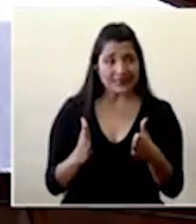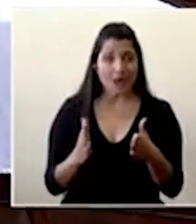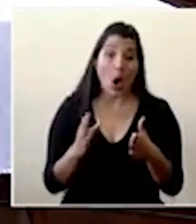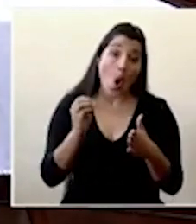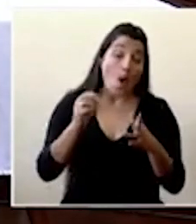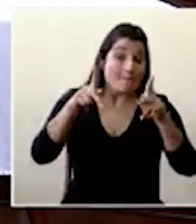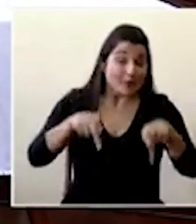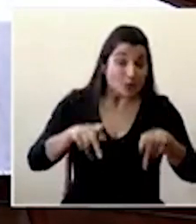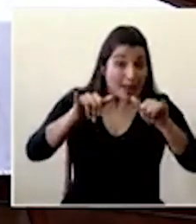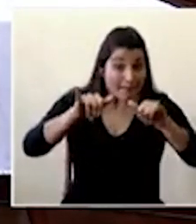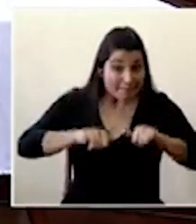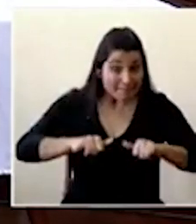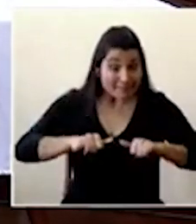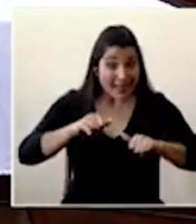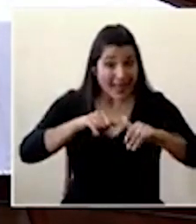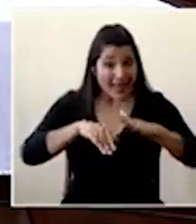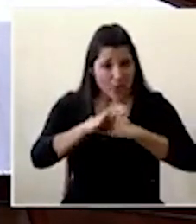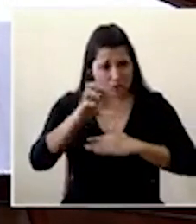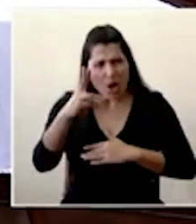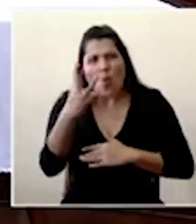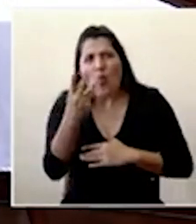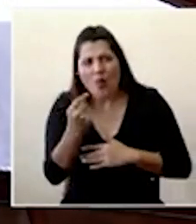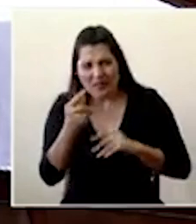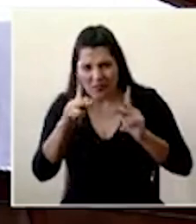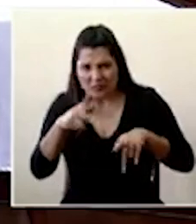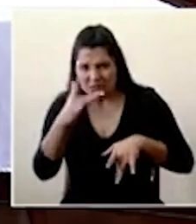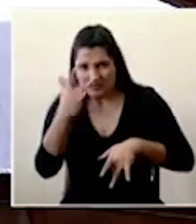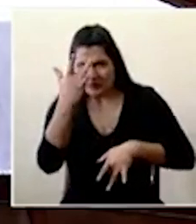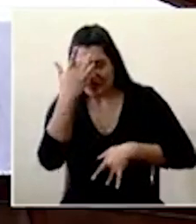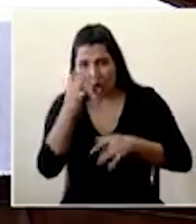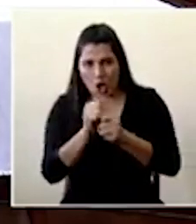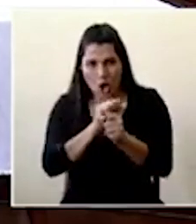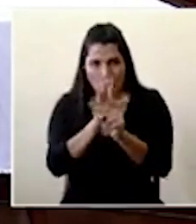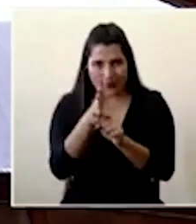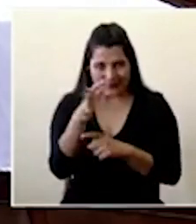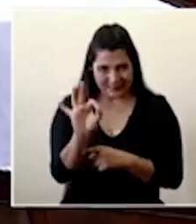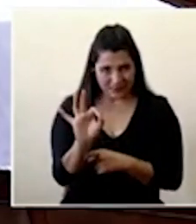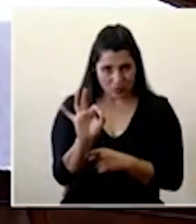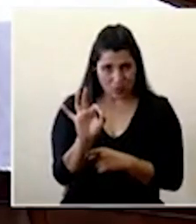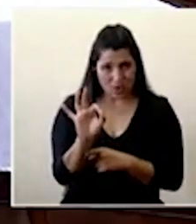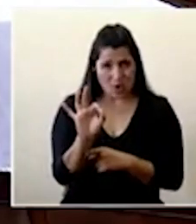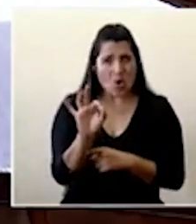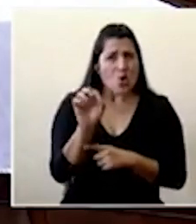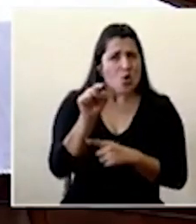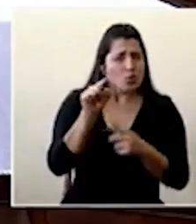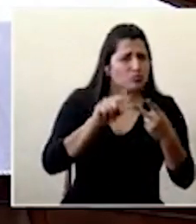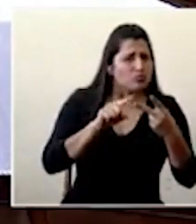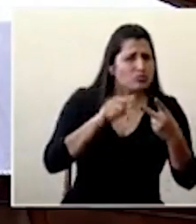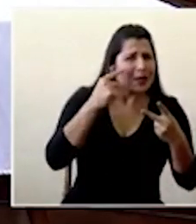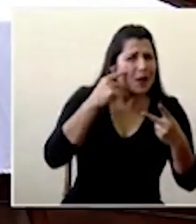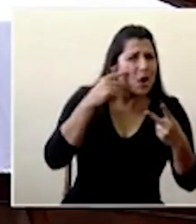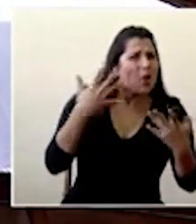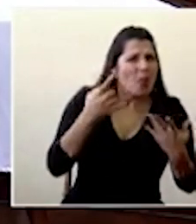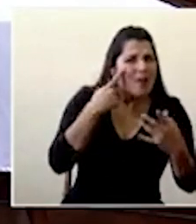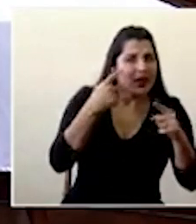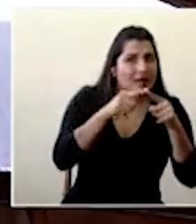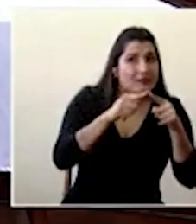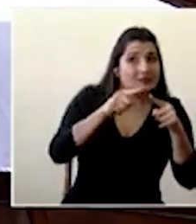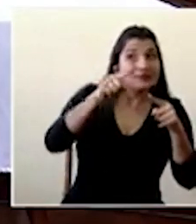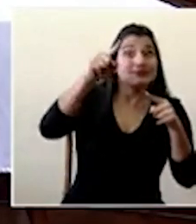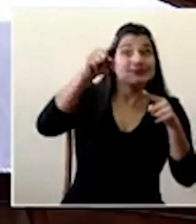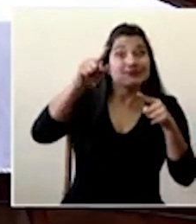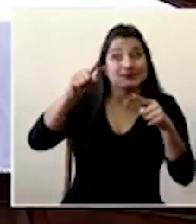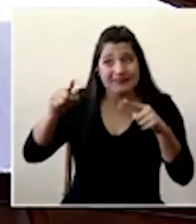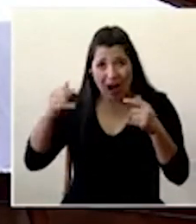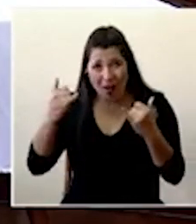Rica que se va a ver afectada por el COVID cómo vemos la curva el comportamiento que está teniendo en este momento y cuál es el análisis que se hace